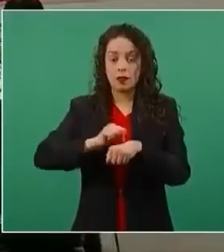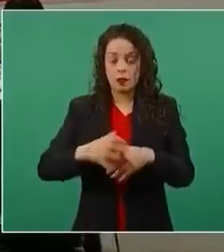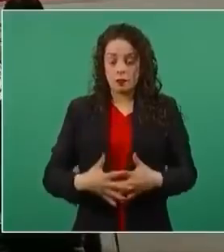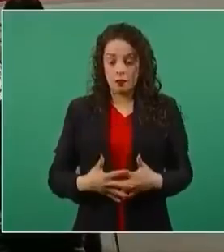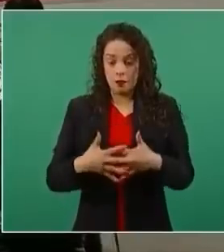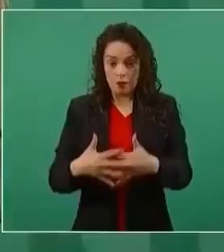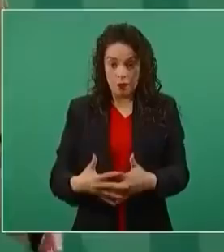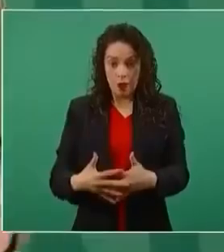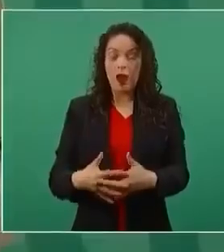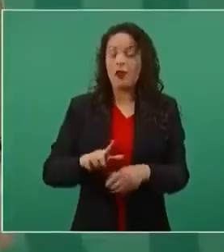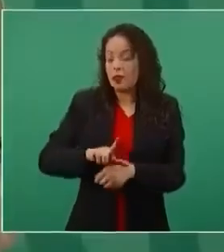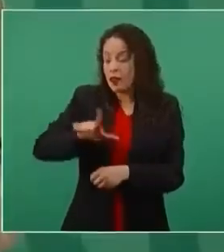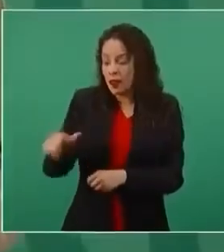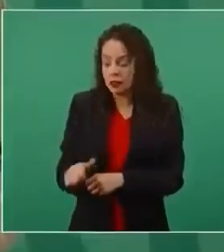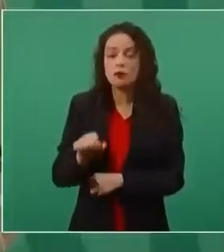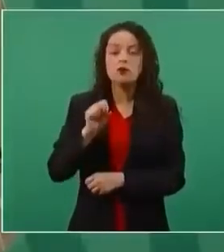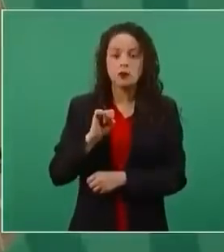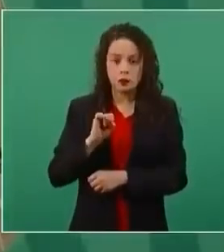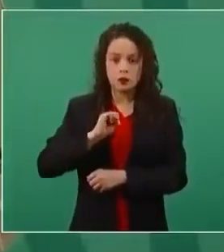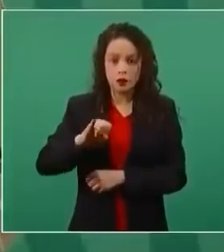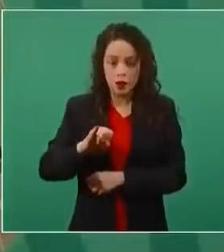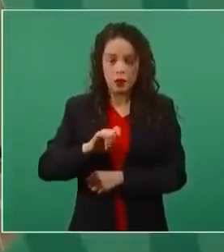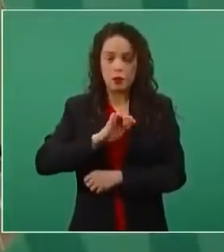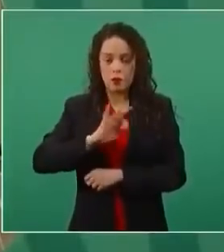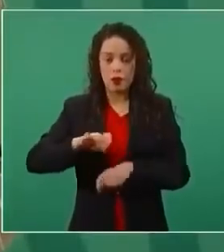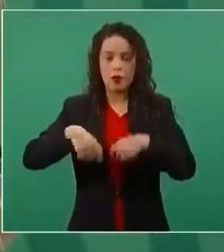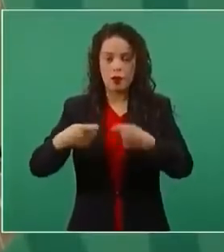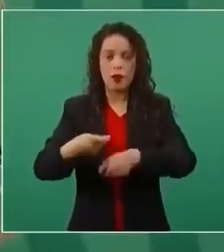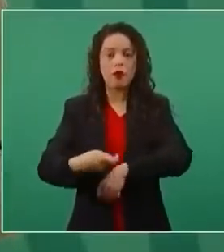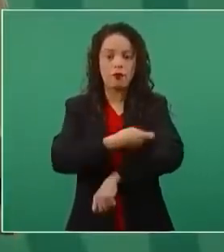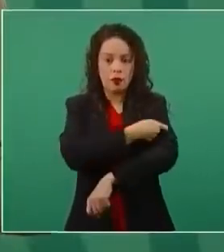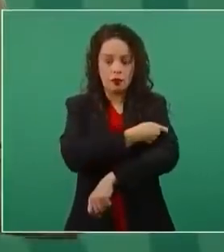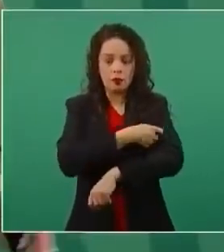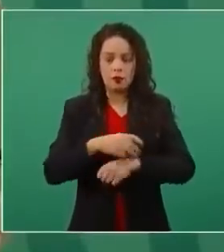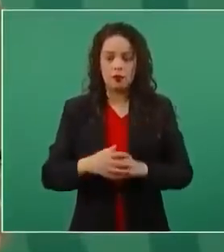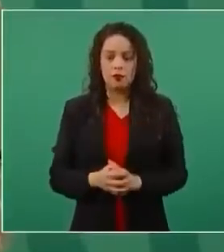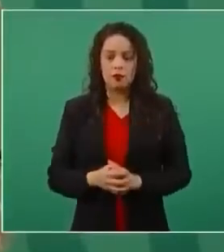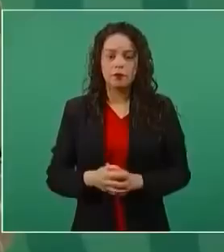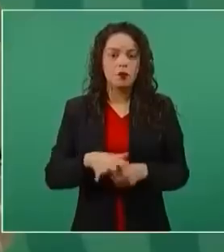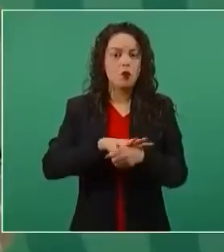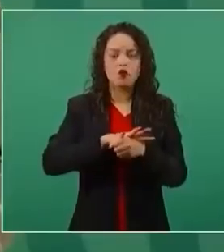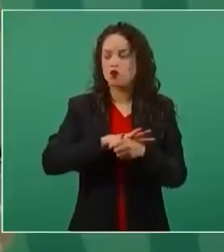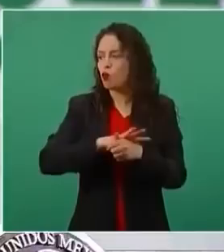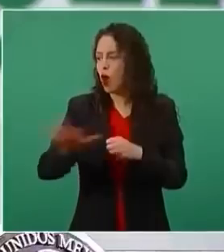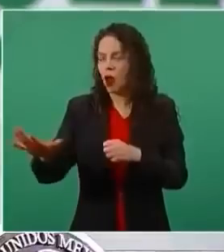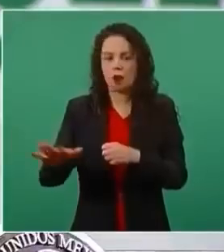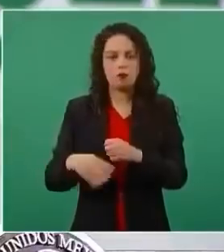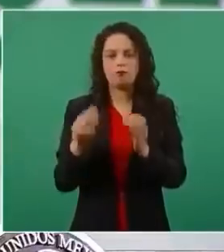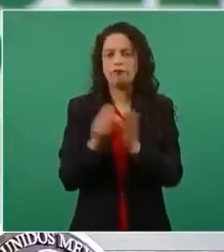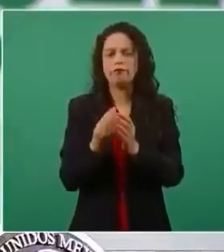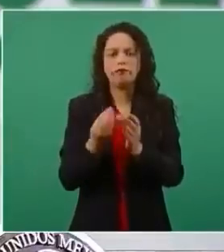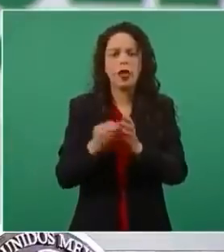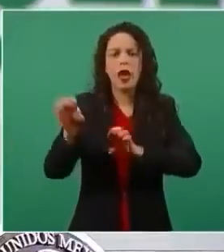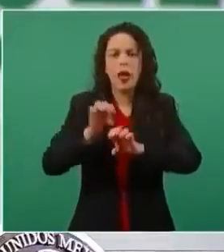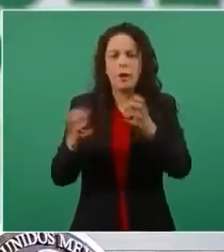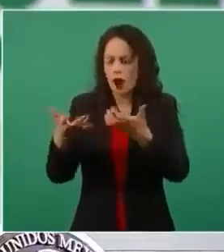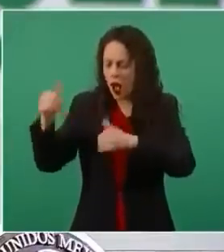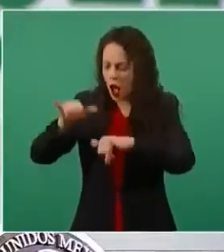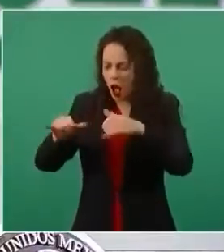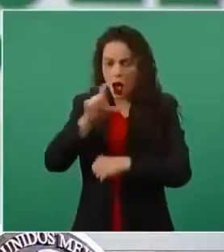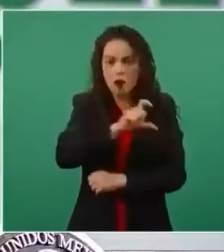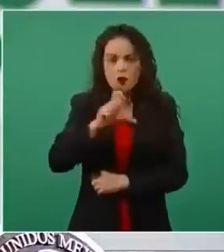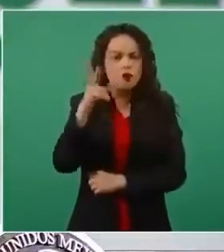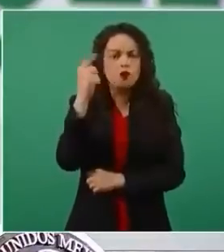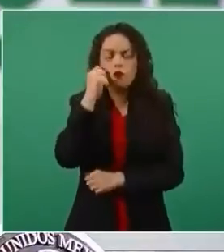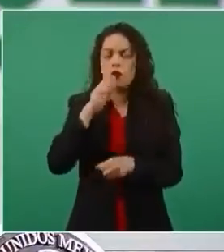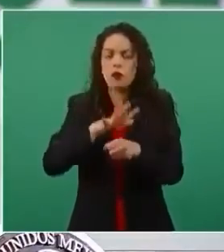nueve en adelante pueden recibir su vacunación, pueden recibir cualquier tipo de vacuna, también eso es muy importante. Todas las